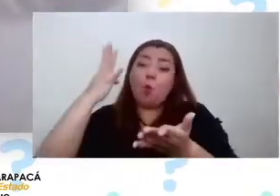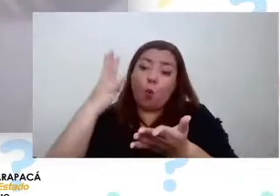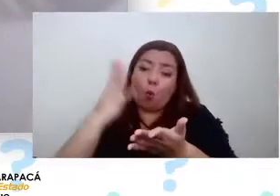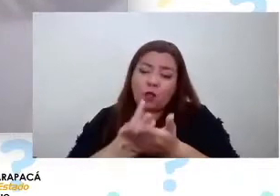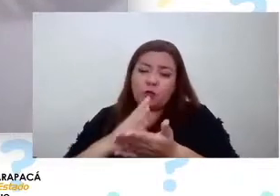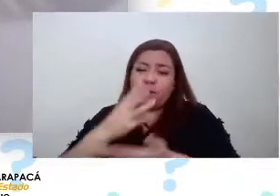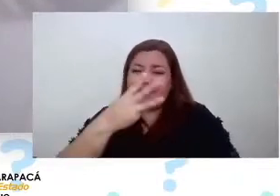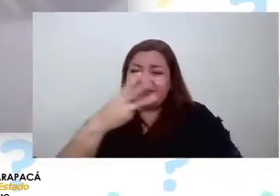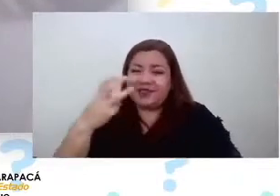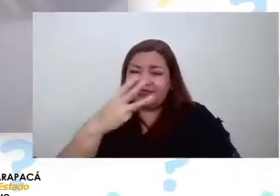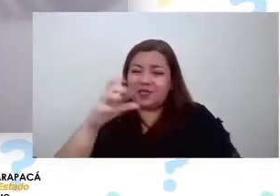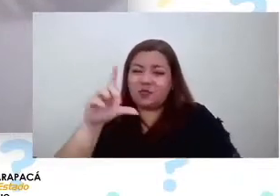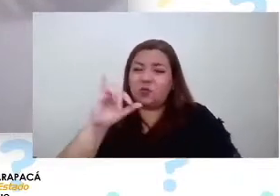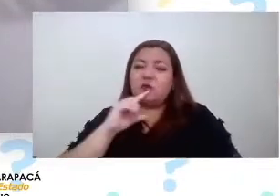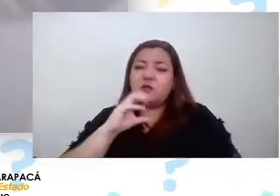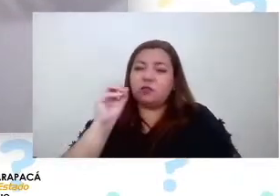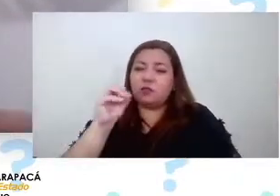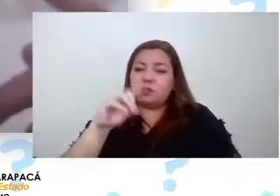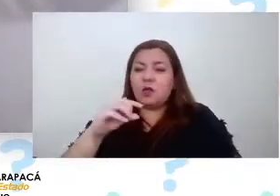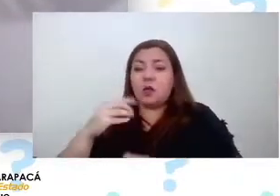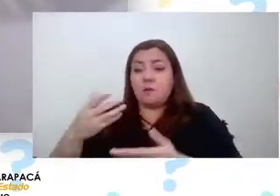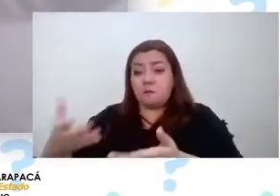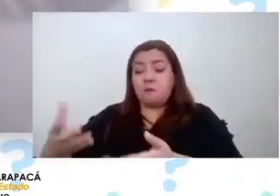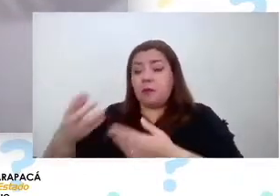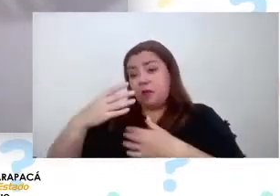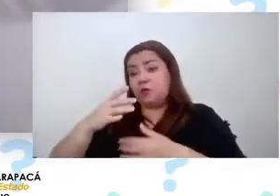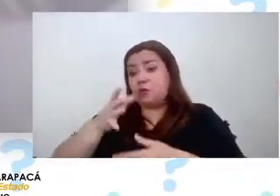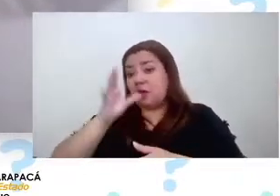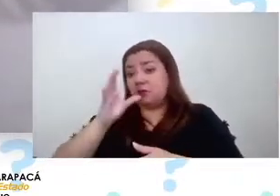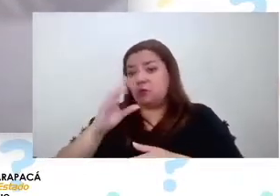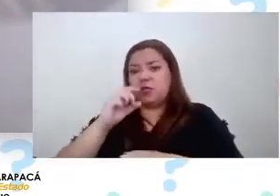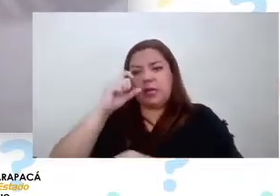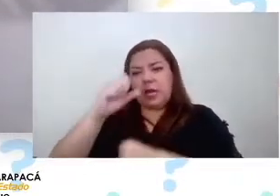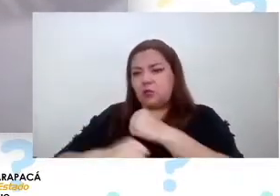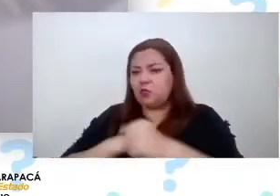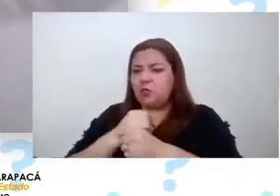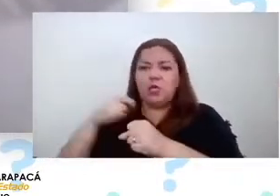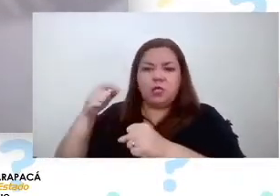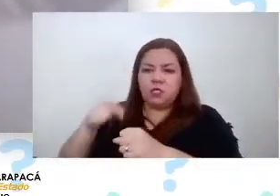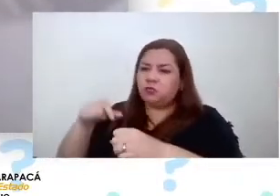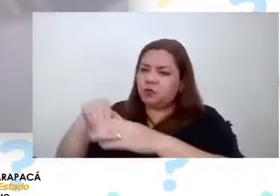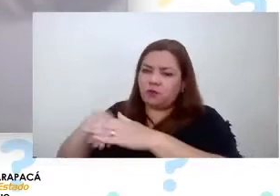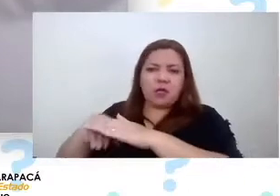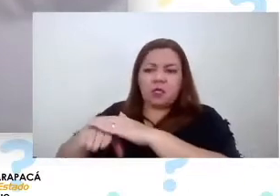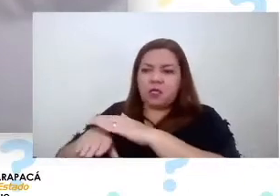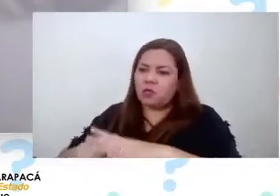durante el año eso se va rellenando a medida que vamos usando esa agua